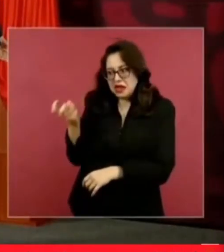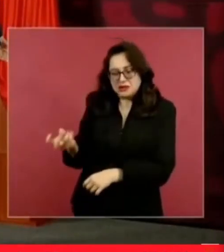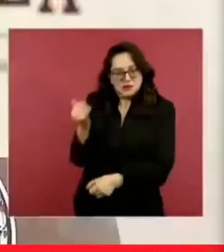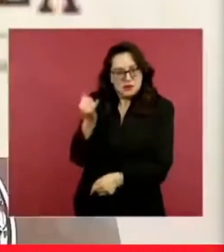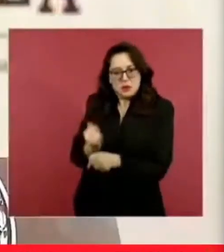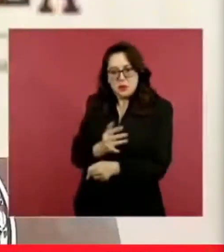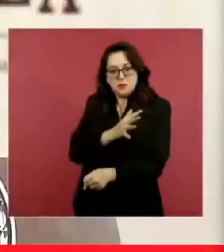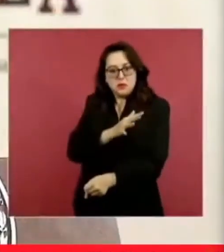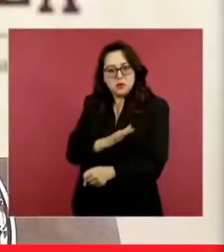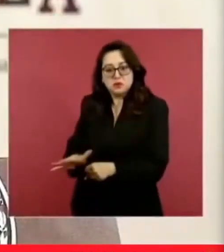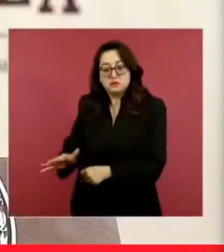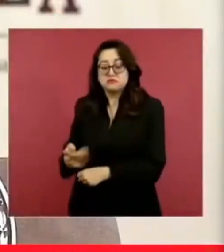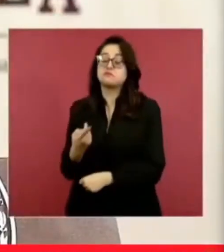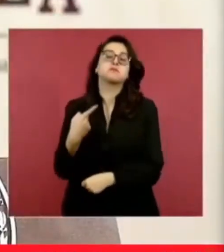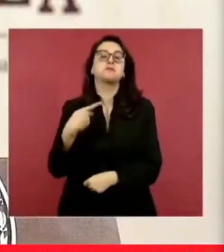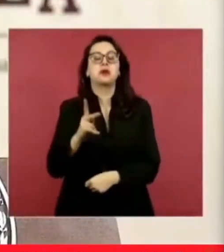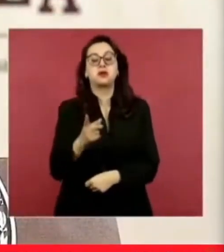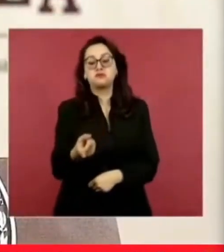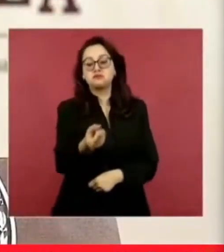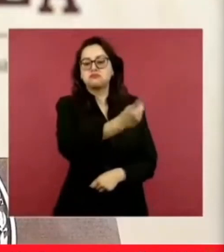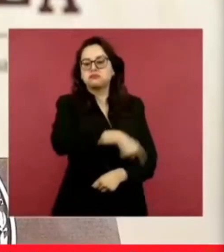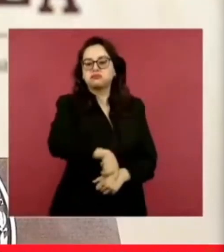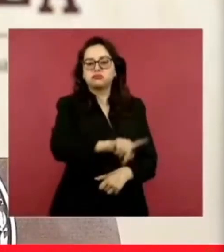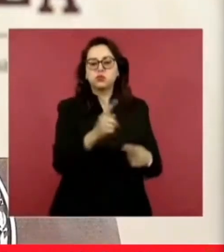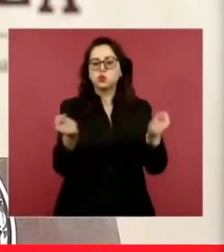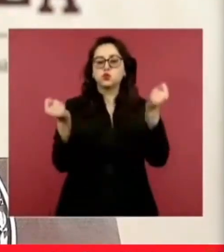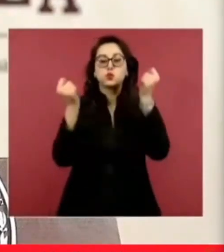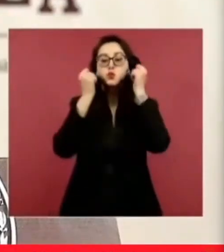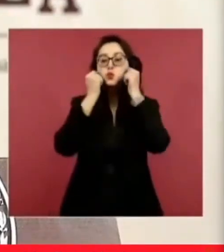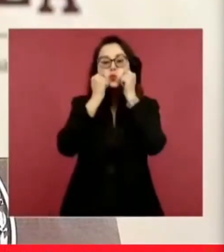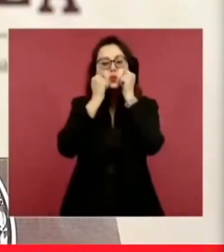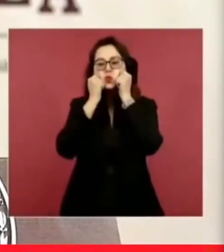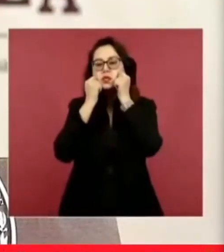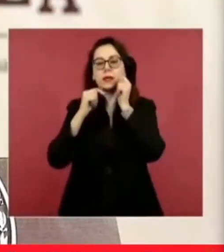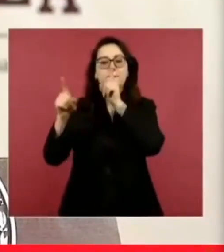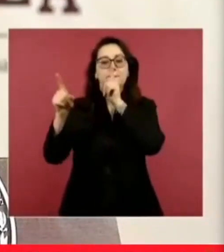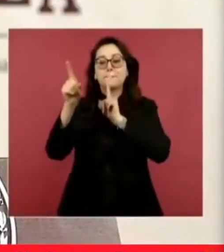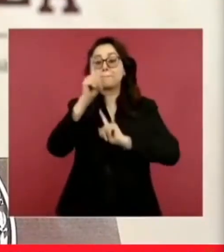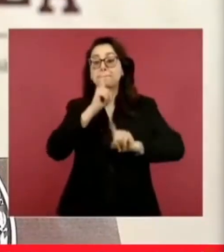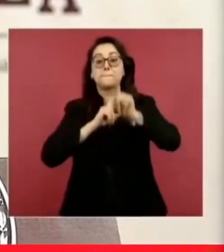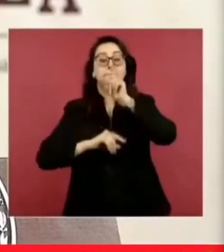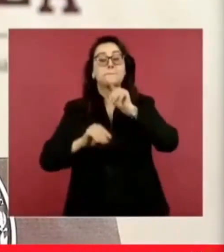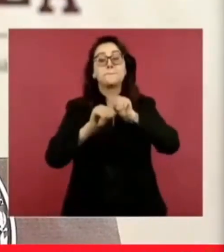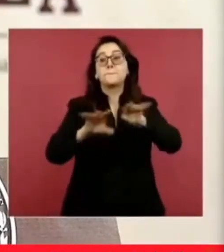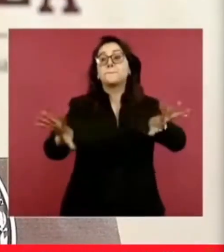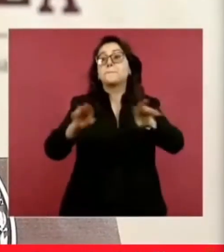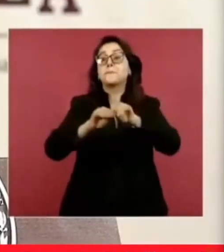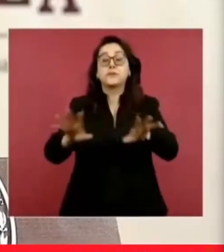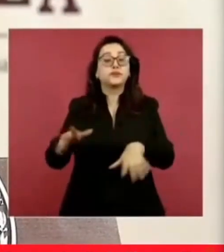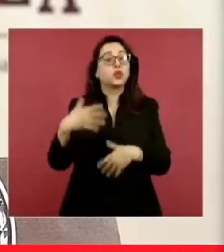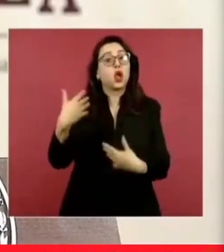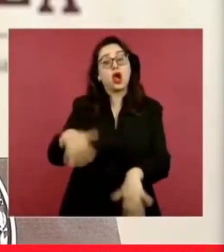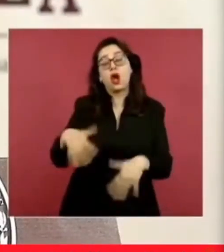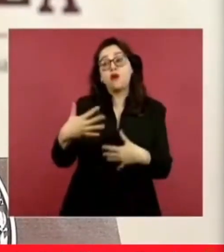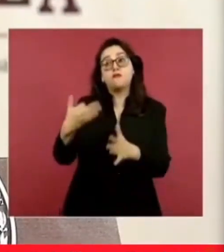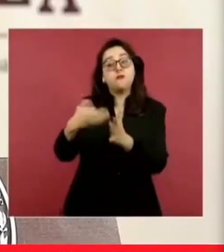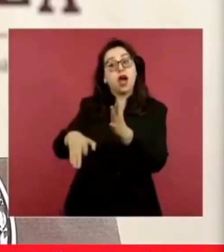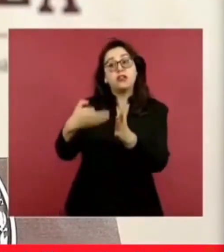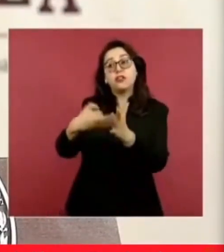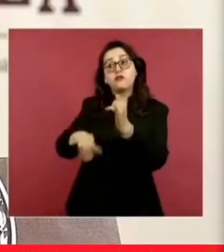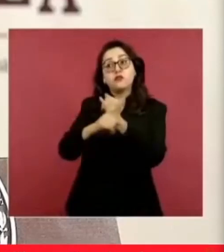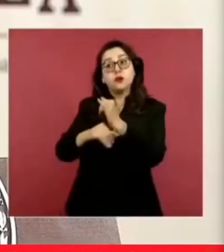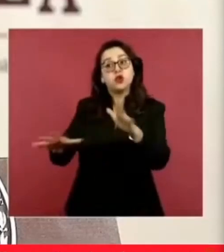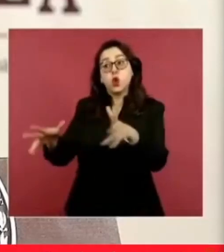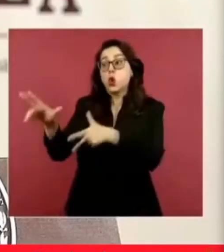no habría dado información y que no se dio aviso a la población de que el huracán tocaría tierra, lo cual